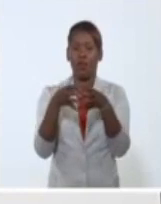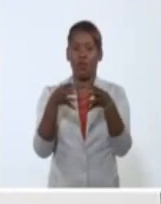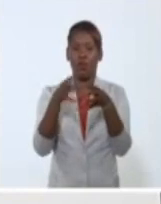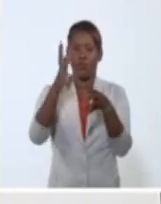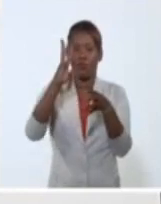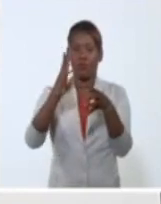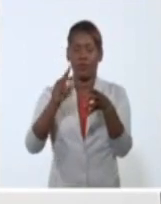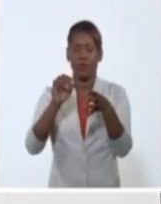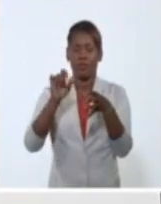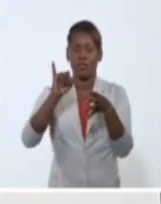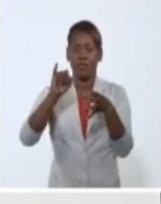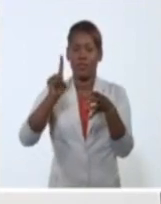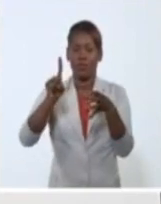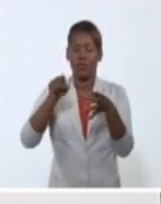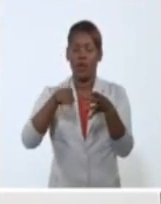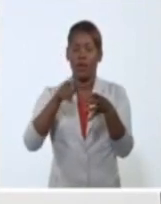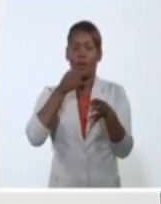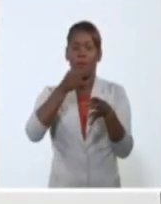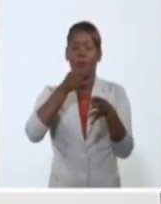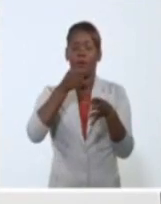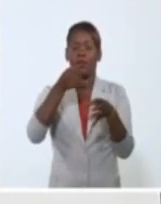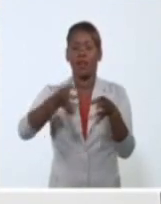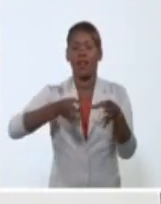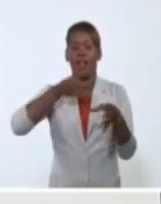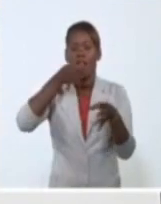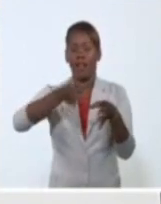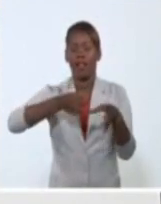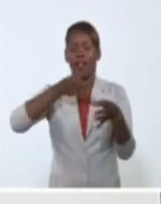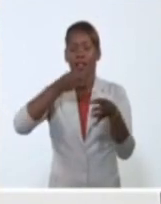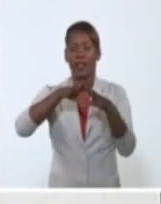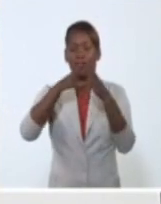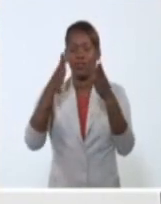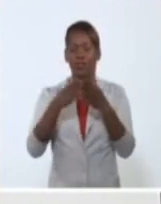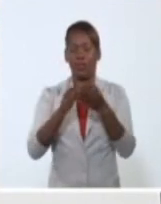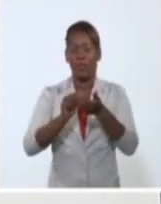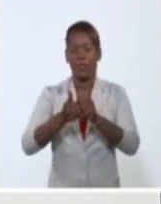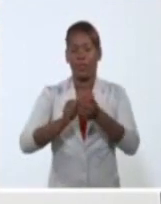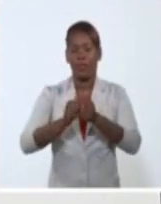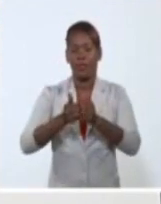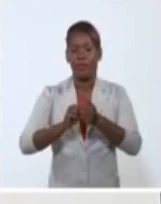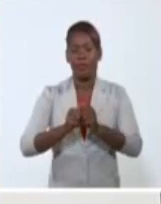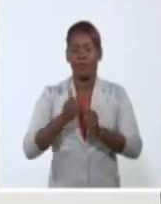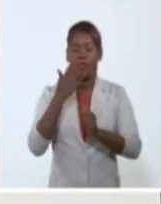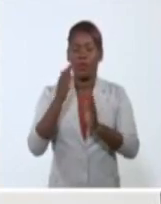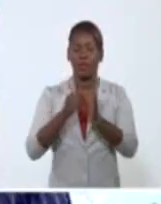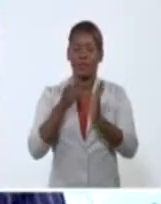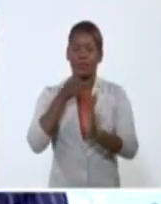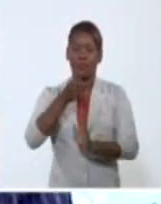acontecido, hacemos contacto directo con nuestro colega Pavel Otero. Buenas tardes Pavel, adelante.